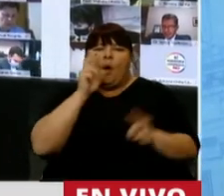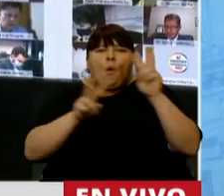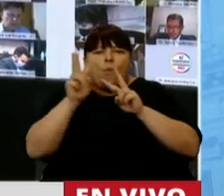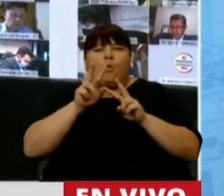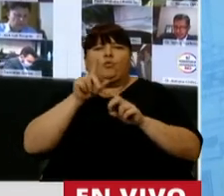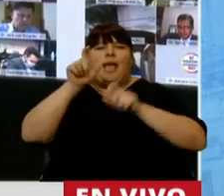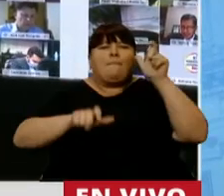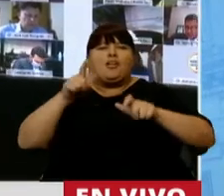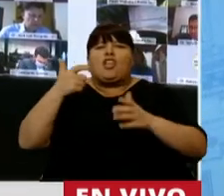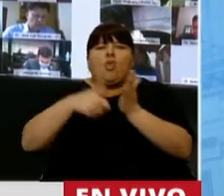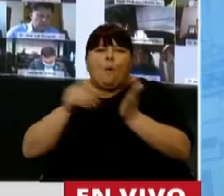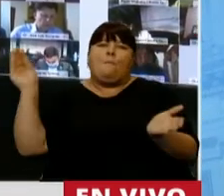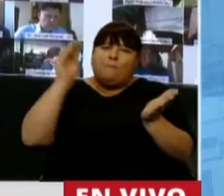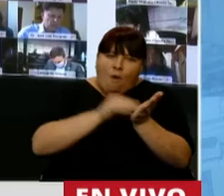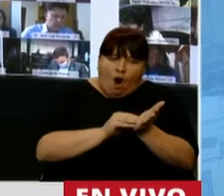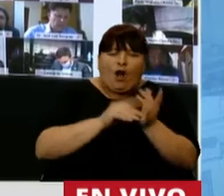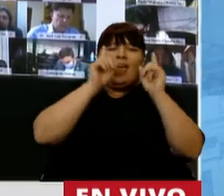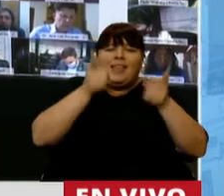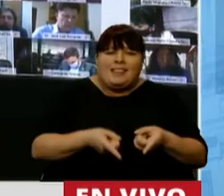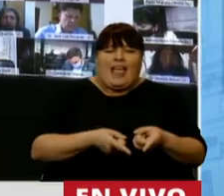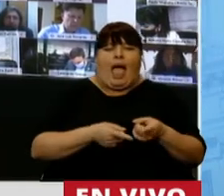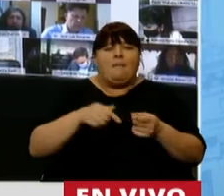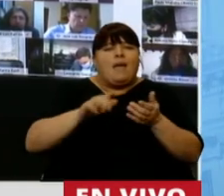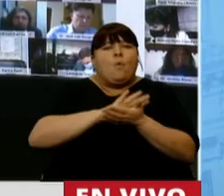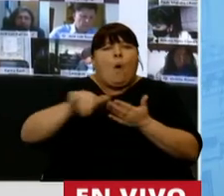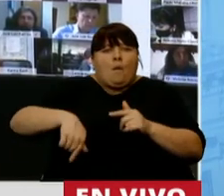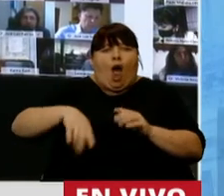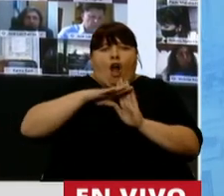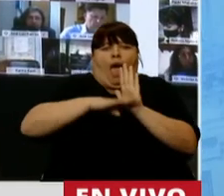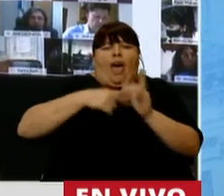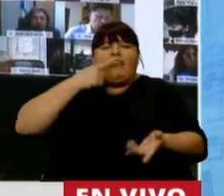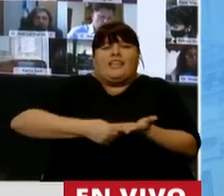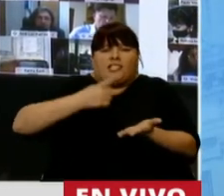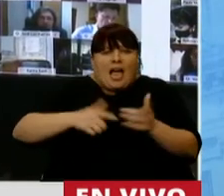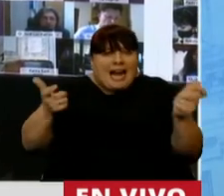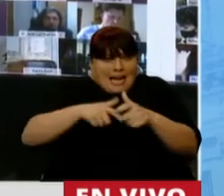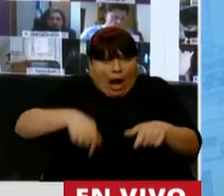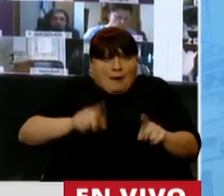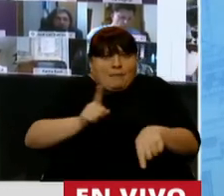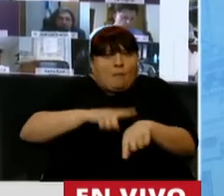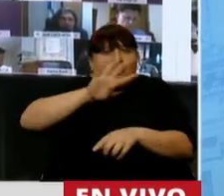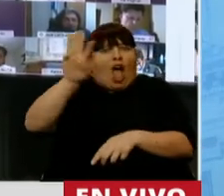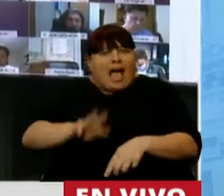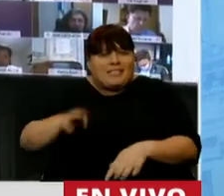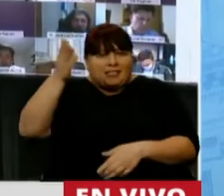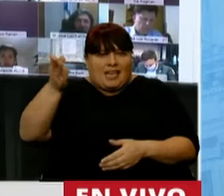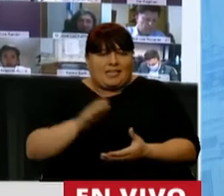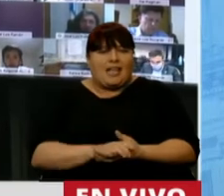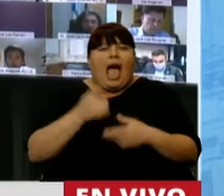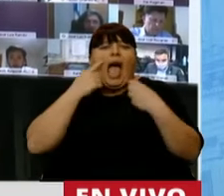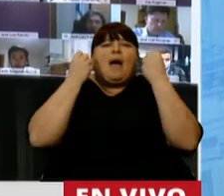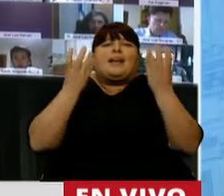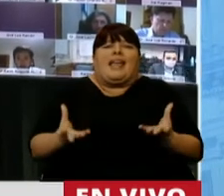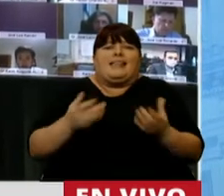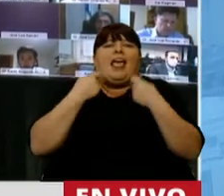registrar a las personas indocumentadas, entre otras medidas que se están tomando ahora mismo en reuniones que se están haciendo en la ANSES, para ver